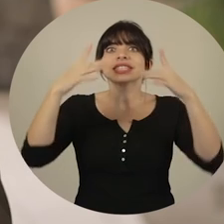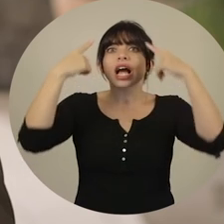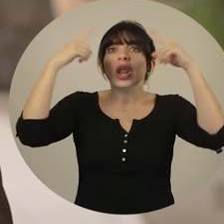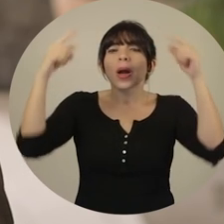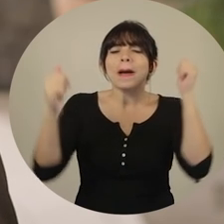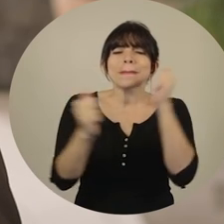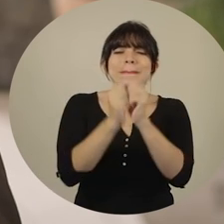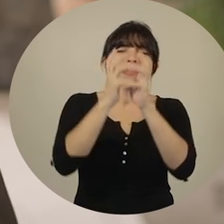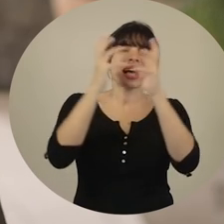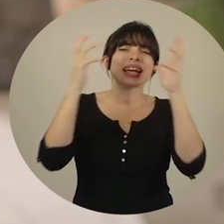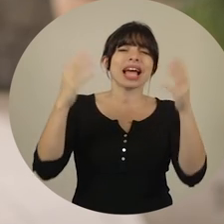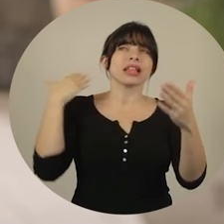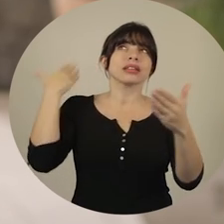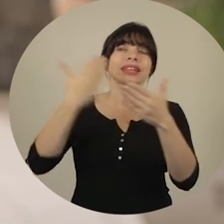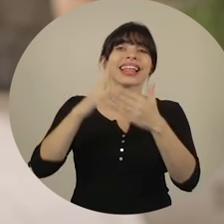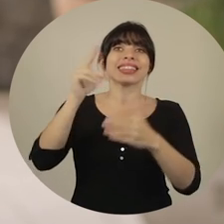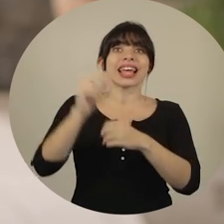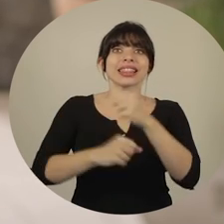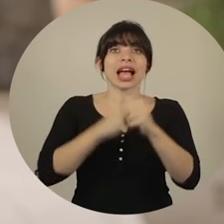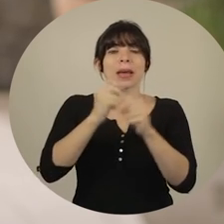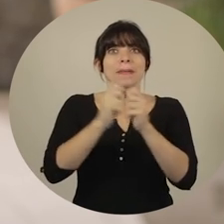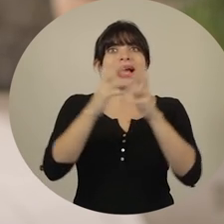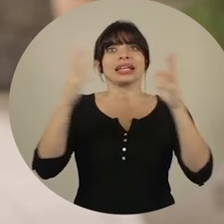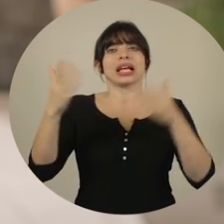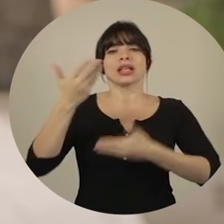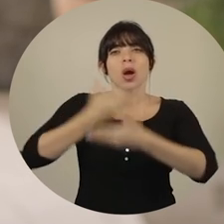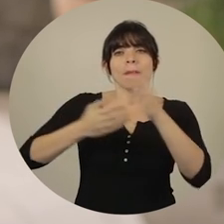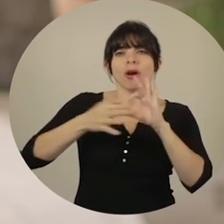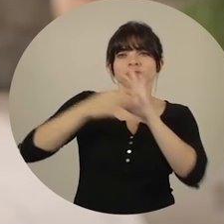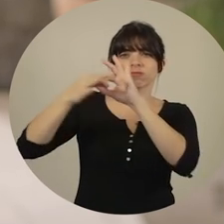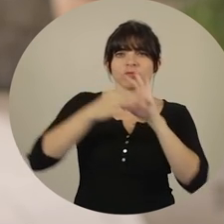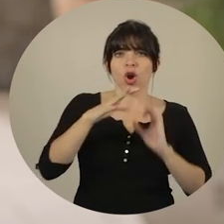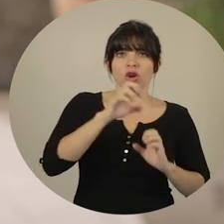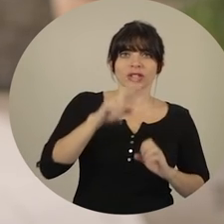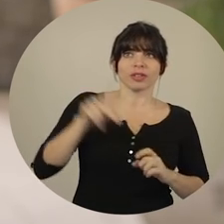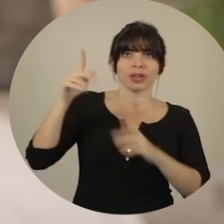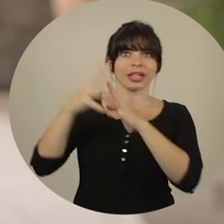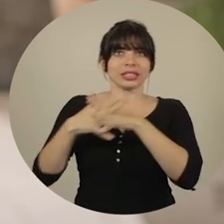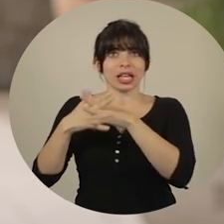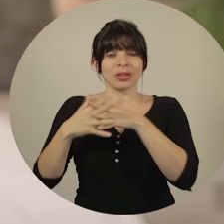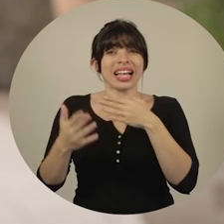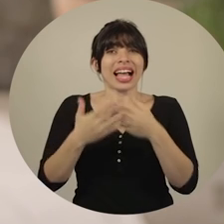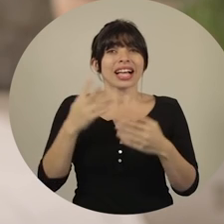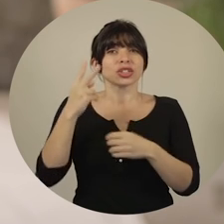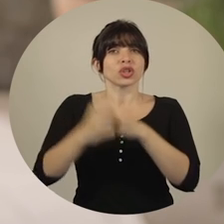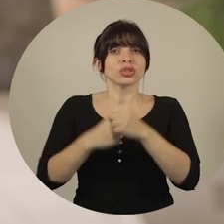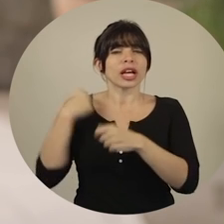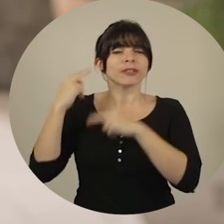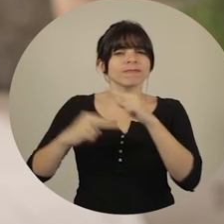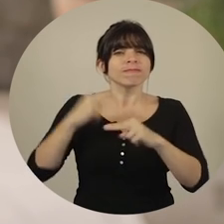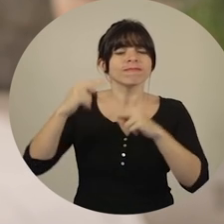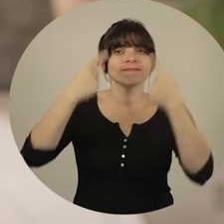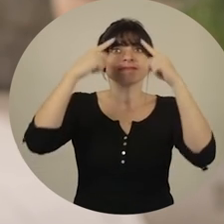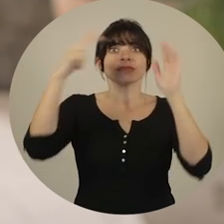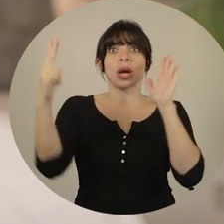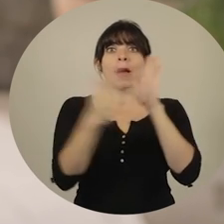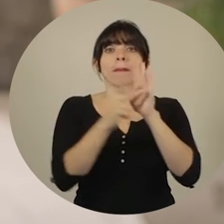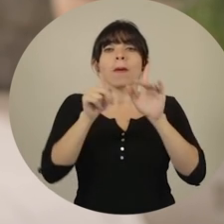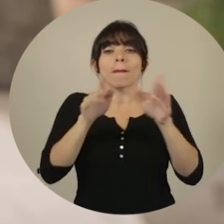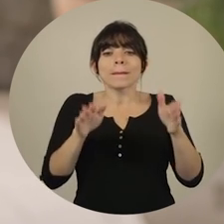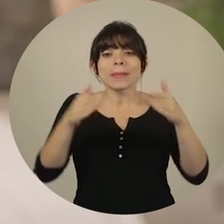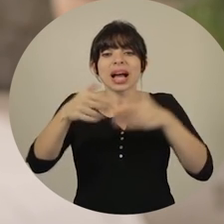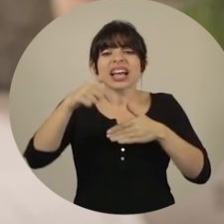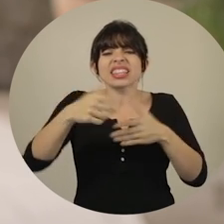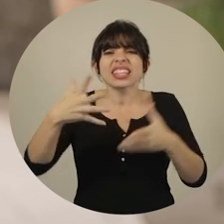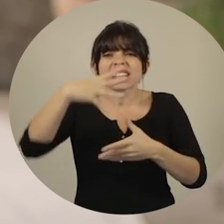hemos logrado la mayor cooperación en 30 años entre Costa Rica y ese país. Tras casi dos años de negociación, logramos la aprobación de